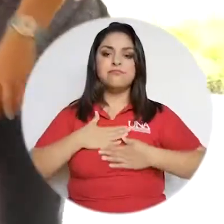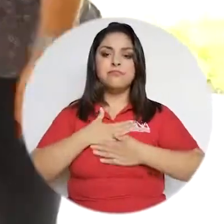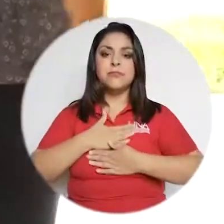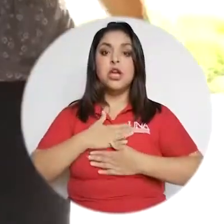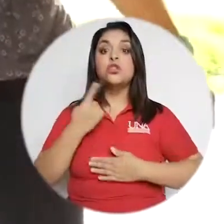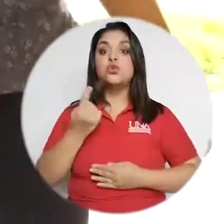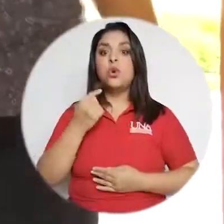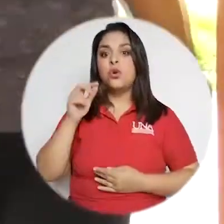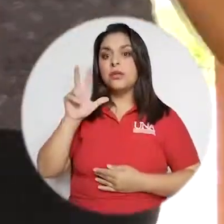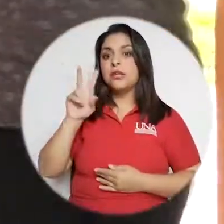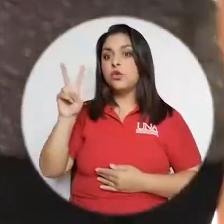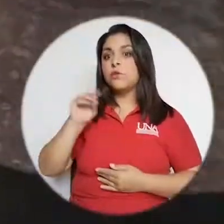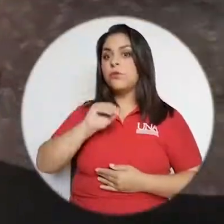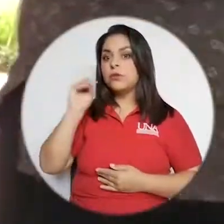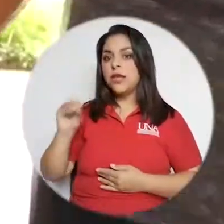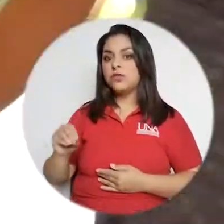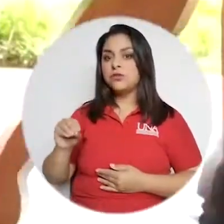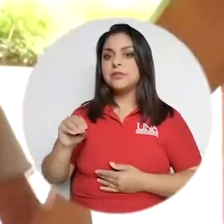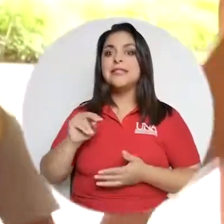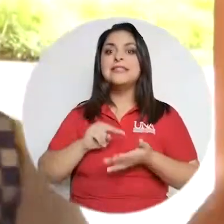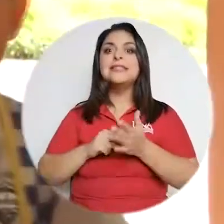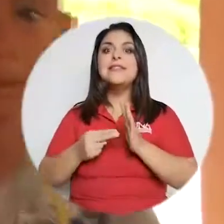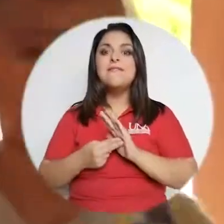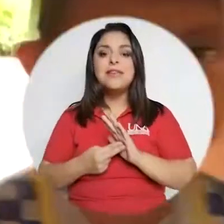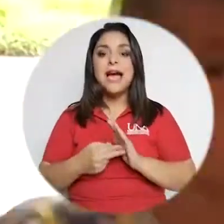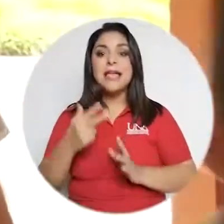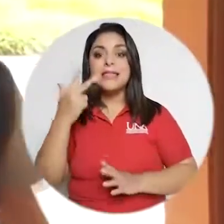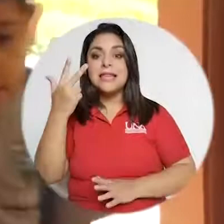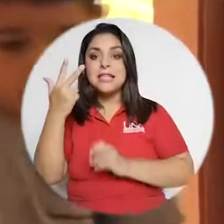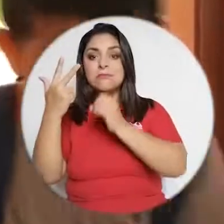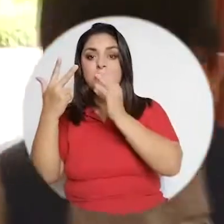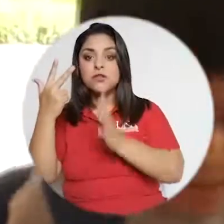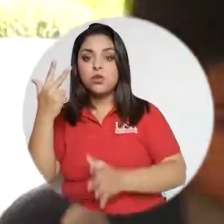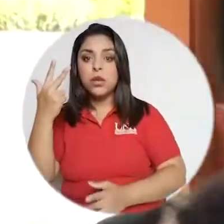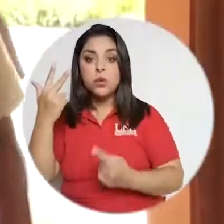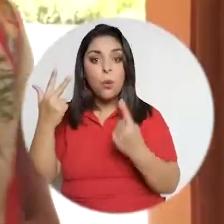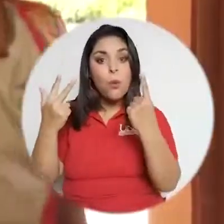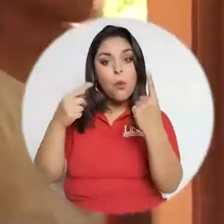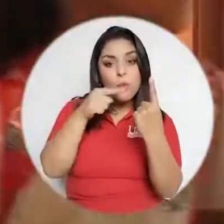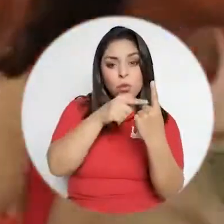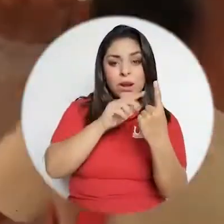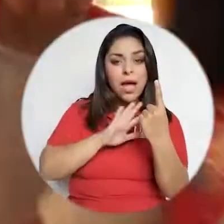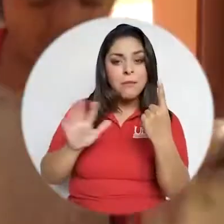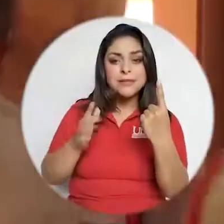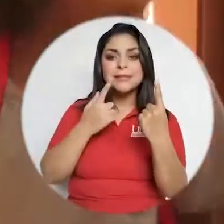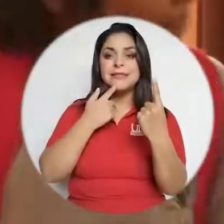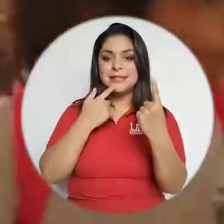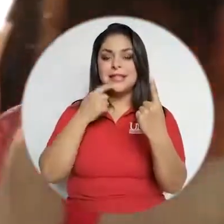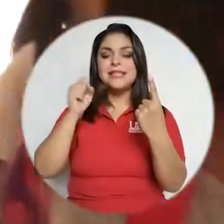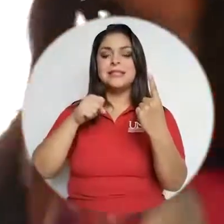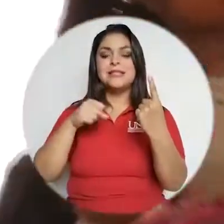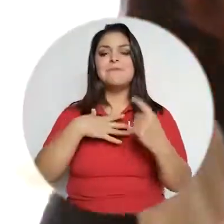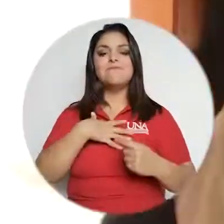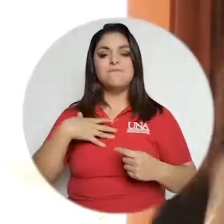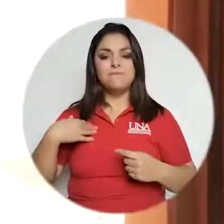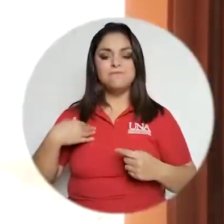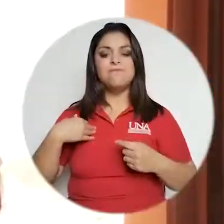Y solamente un 32%, o uno de cada tres docentes se siente preparado para educar en